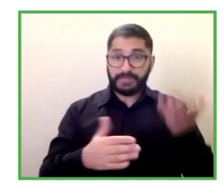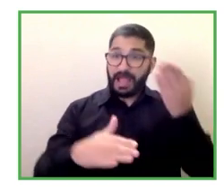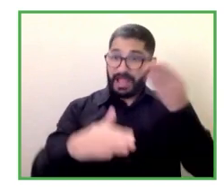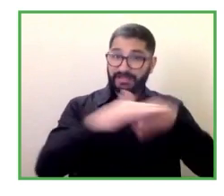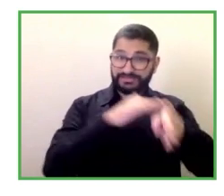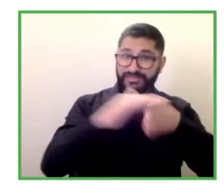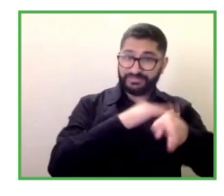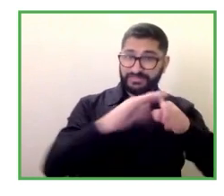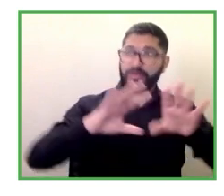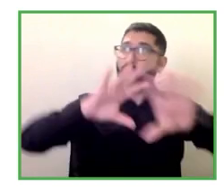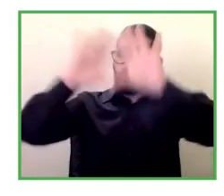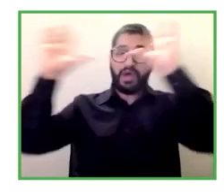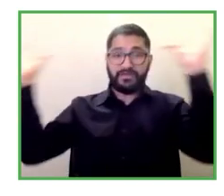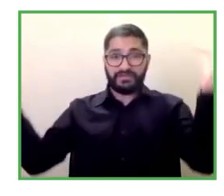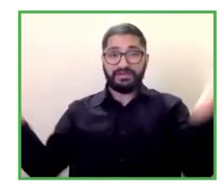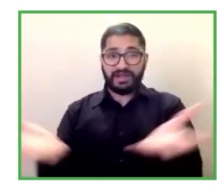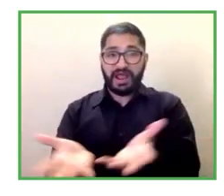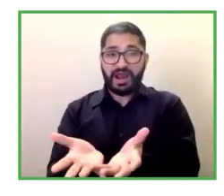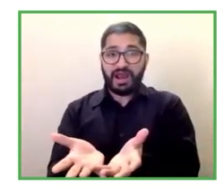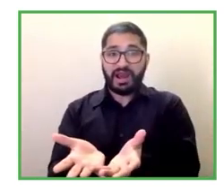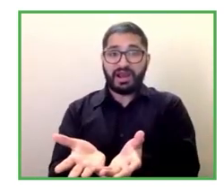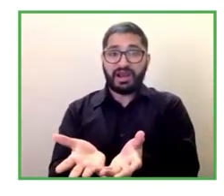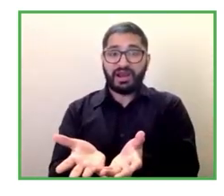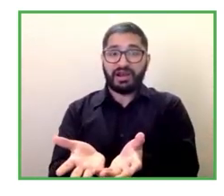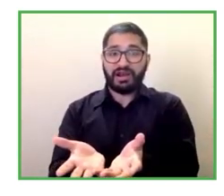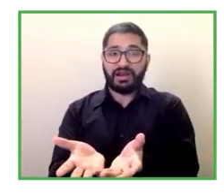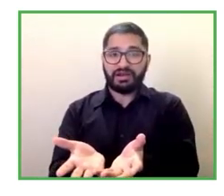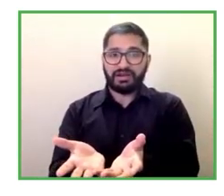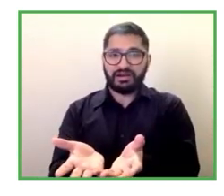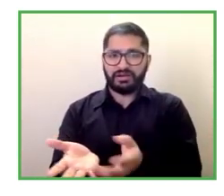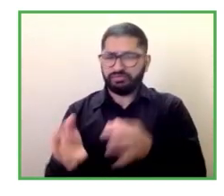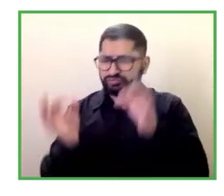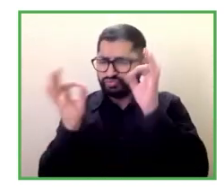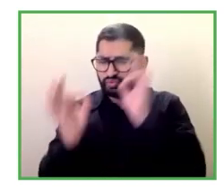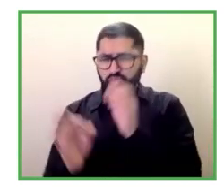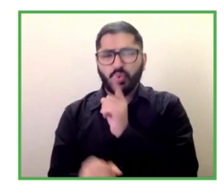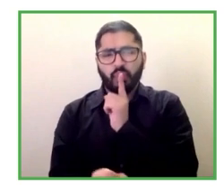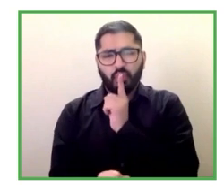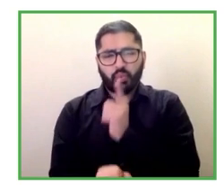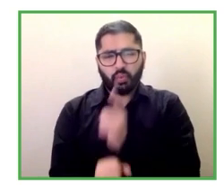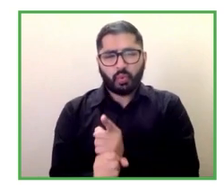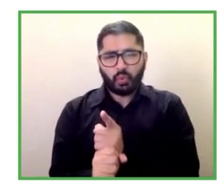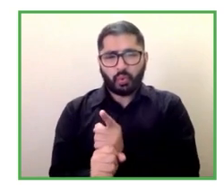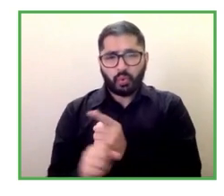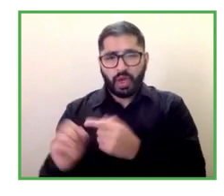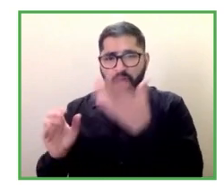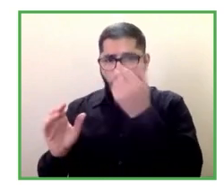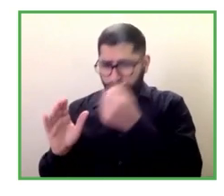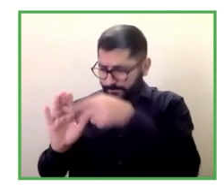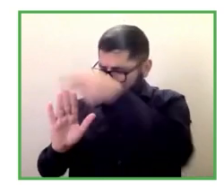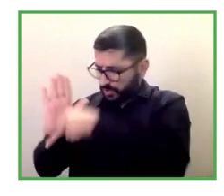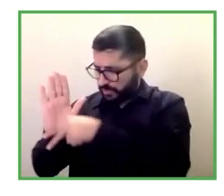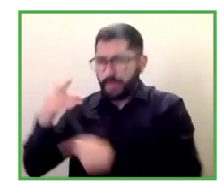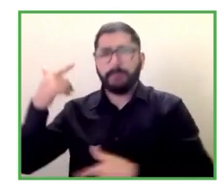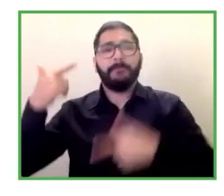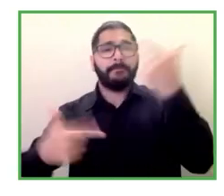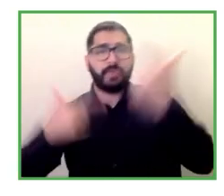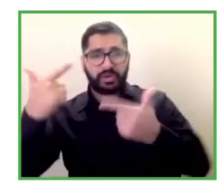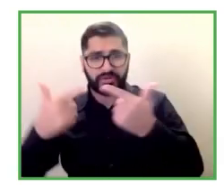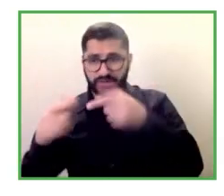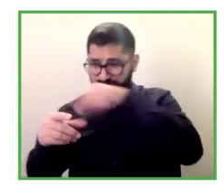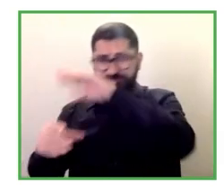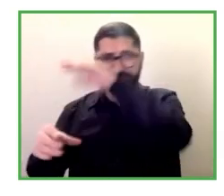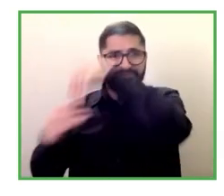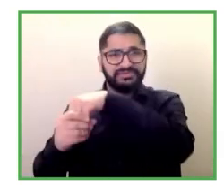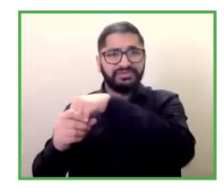universal es cierto que en las normativas o en las políticas al final ha sido una de las grandes solidades entonces